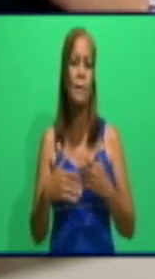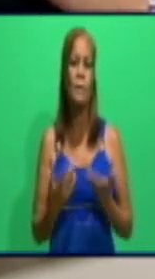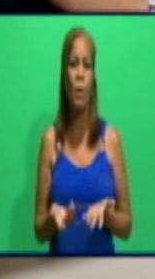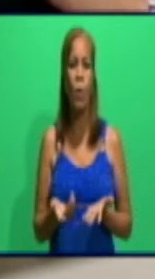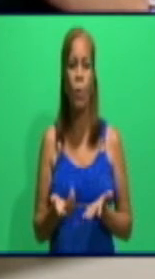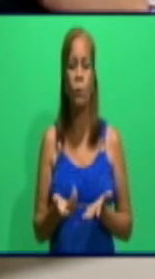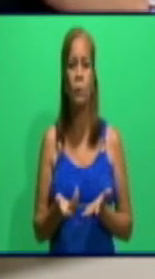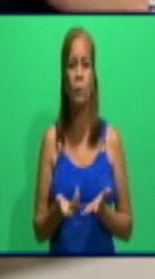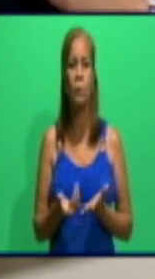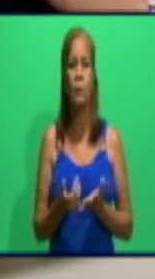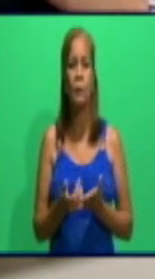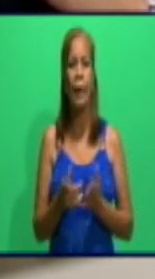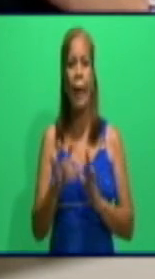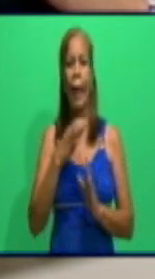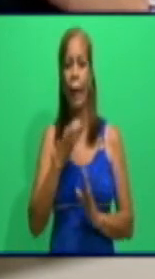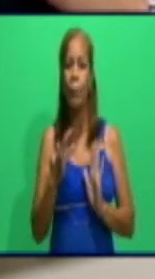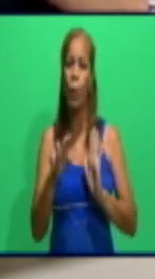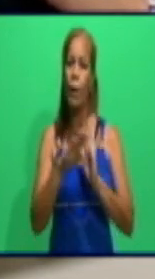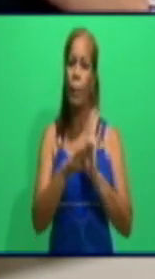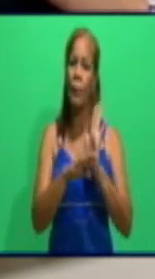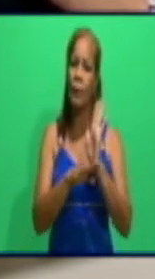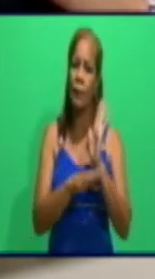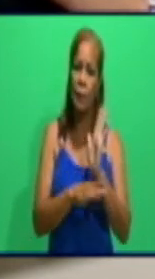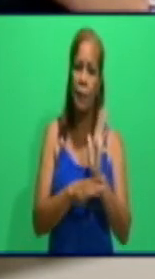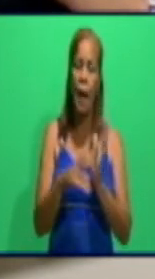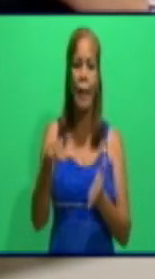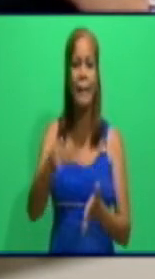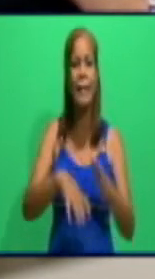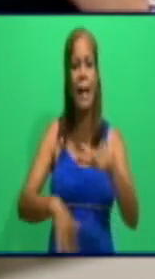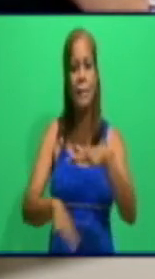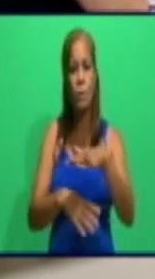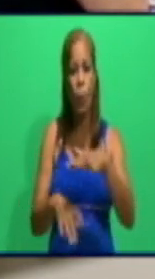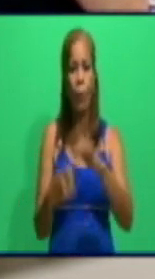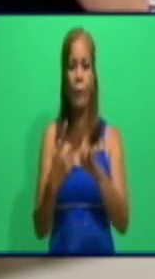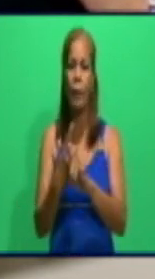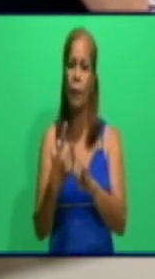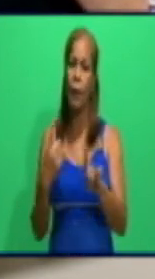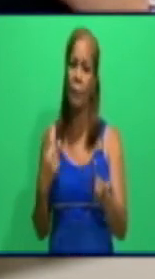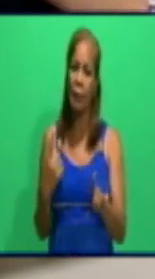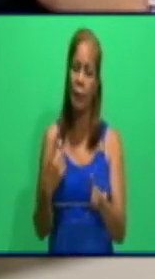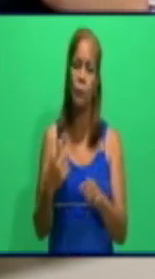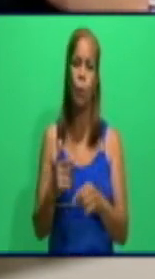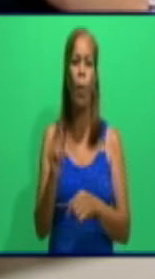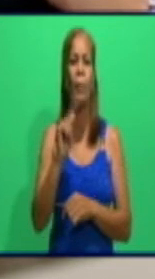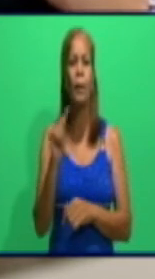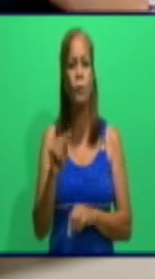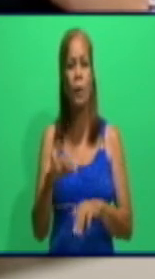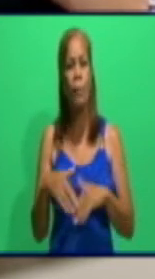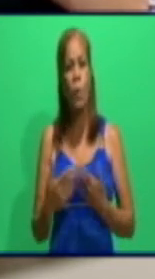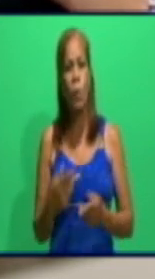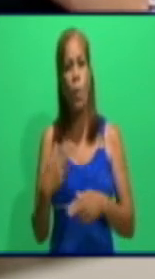Sabemos que en un hospital, por ejemplo, en horas de la mañana se hace el pase de visita, como es habitual.